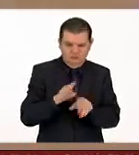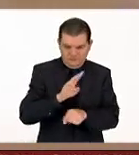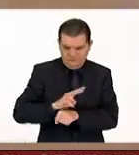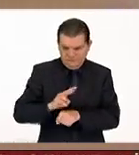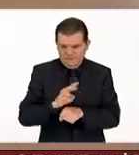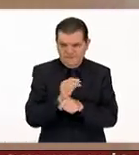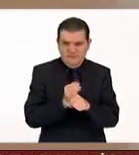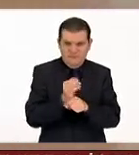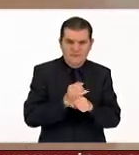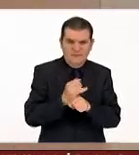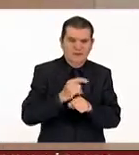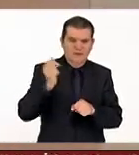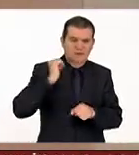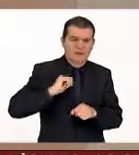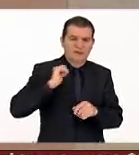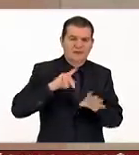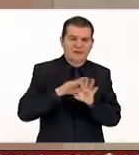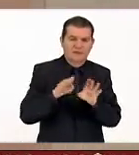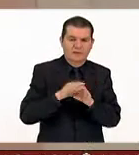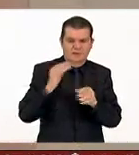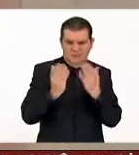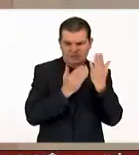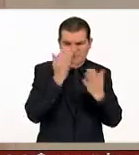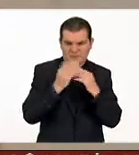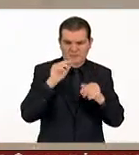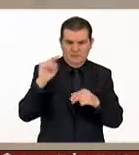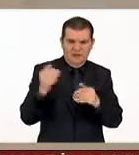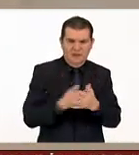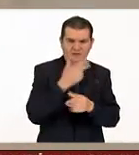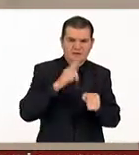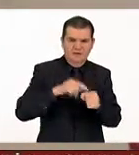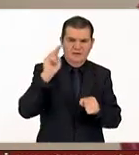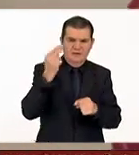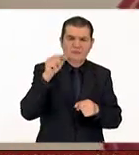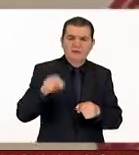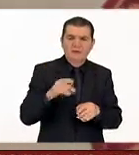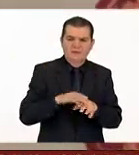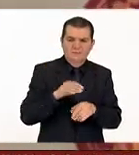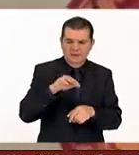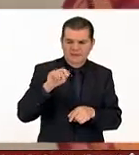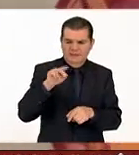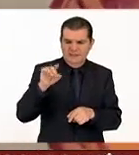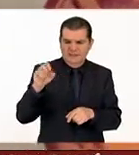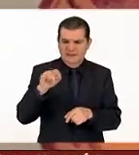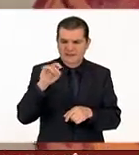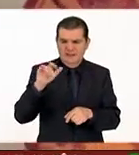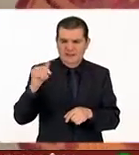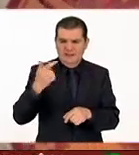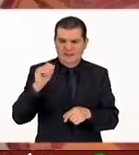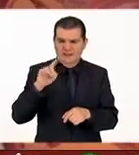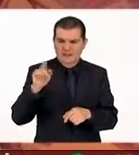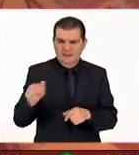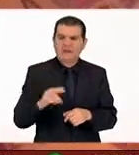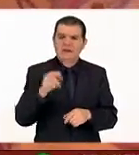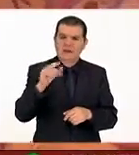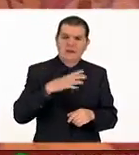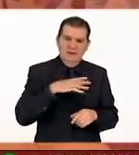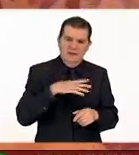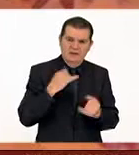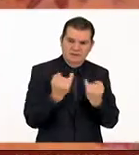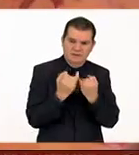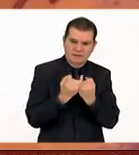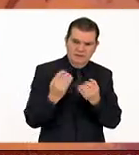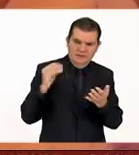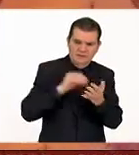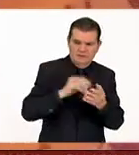investigadora emérita del Centro de Estudios Mayas de la Universidad Nacional Autónoma de México Mercedes de la Garza. También cuenta con un